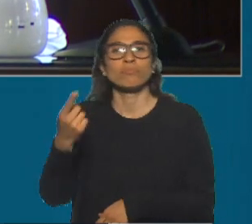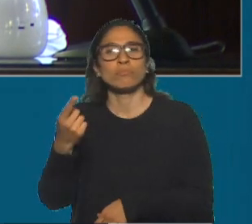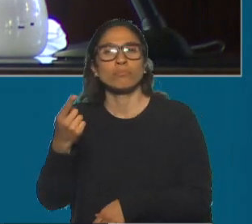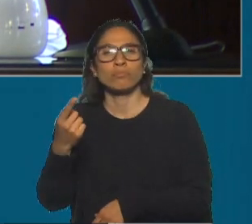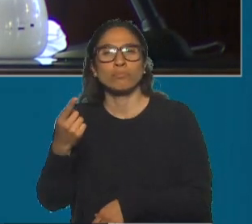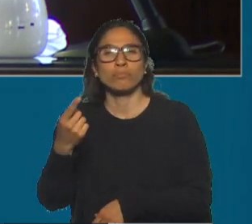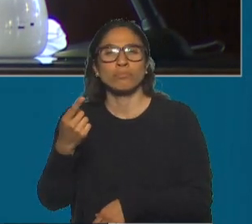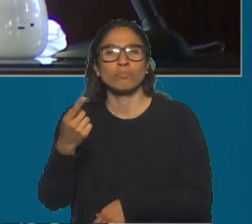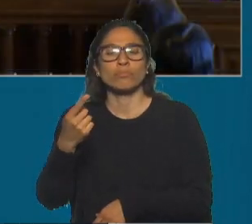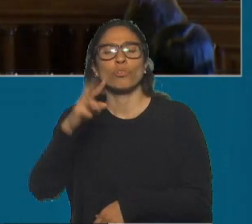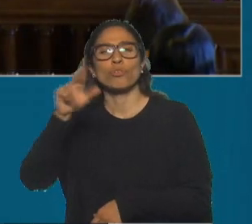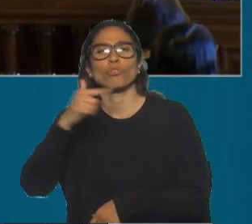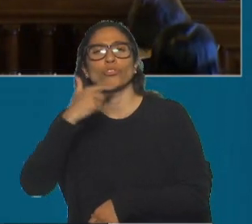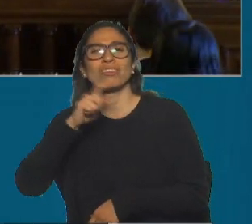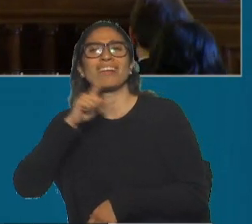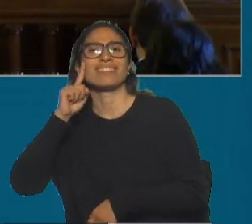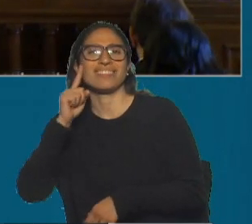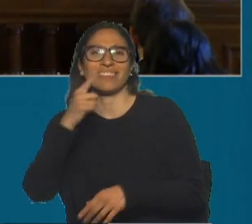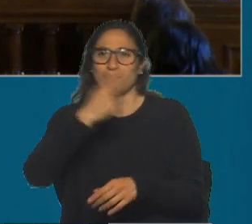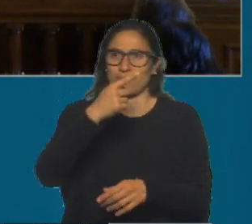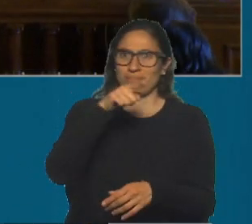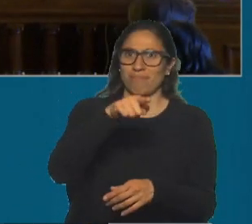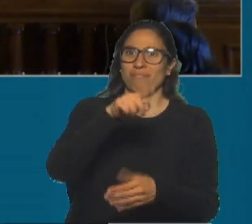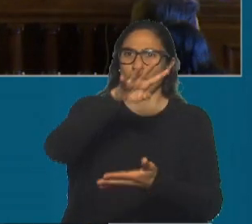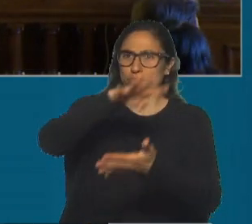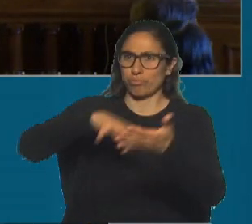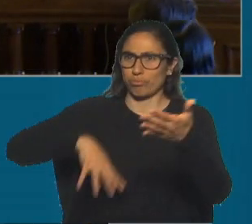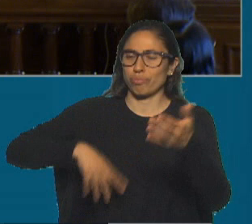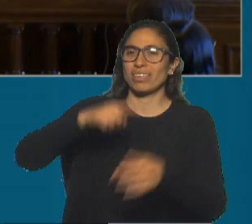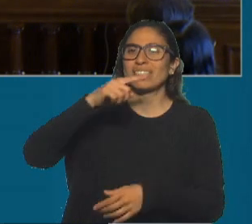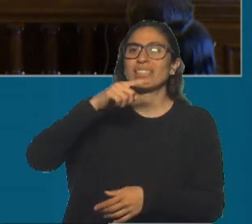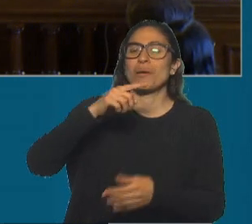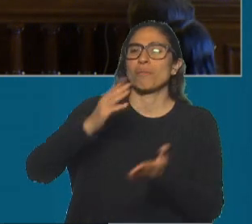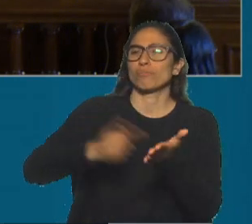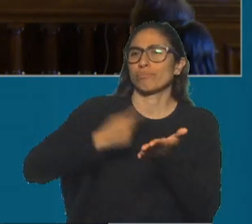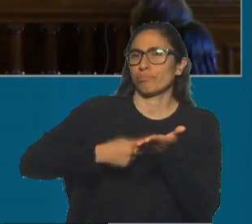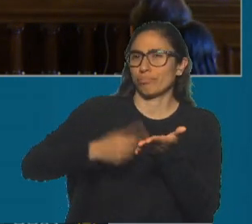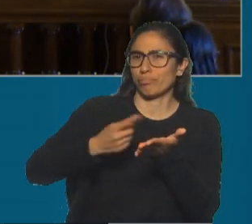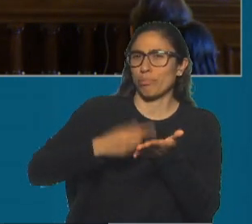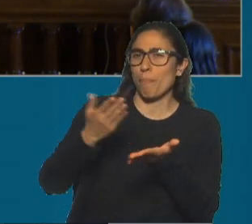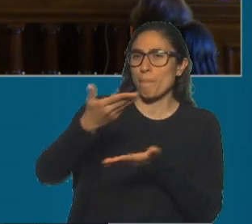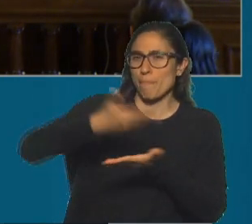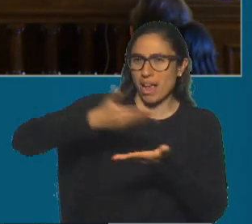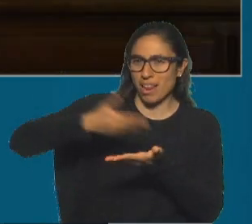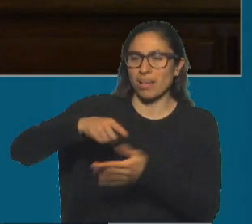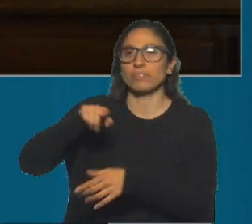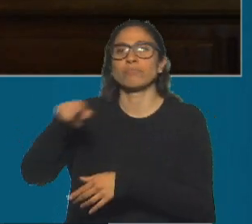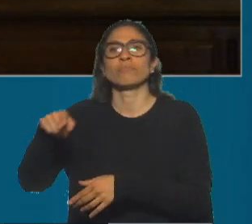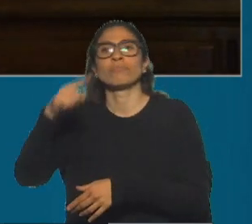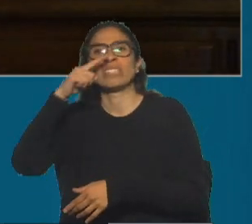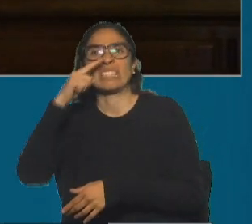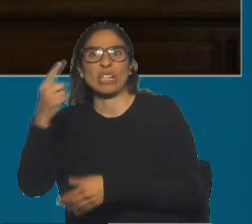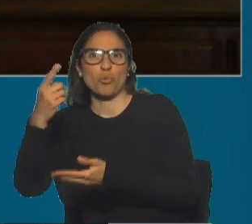páginas, el de Rossati es un poquito más grande, tiene 71 páginas. Ambos refutan todos los cargos